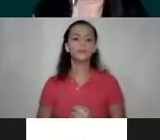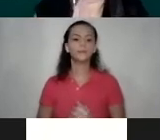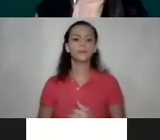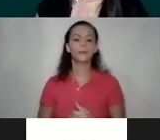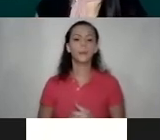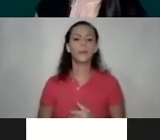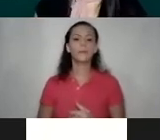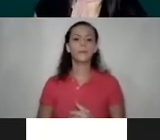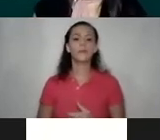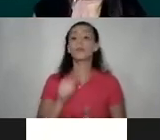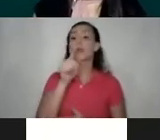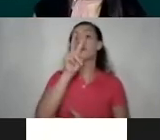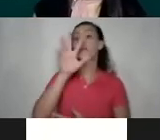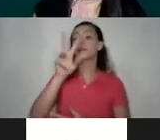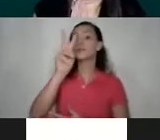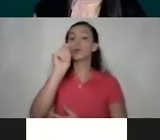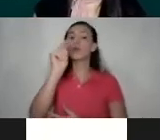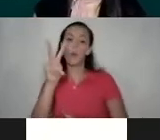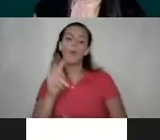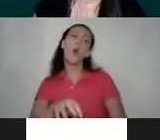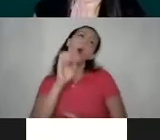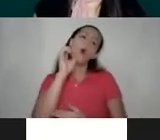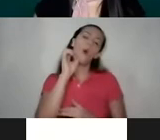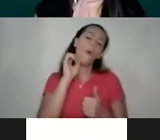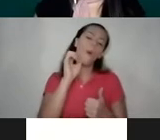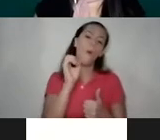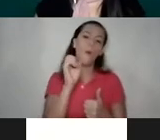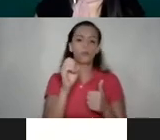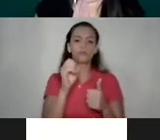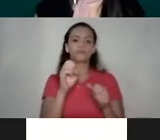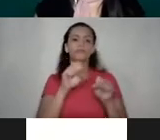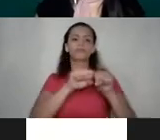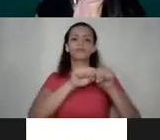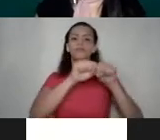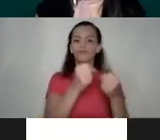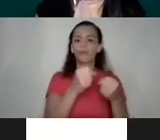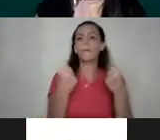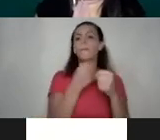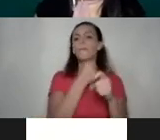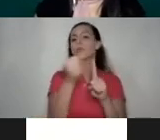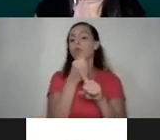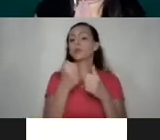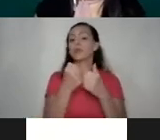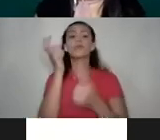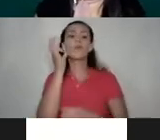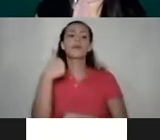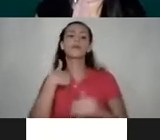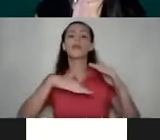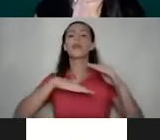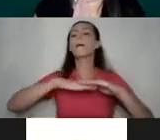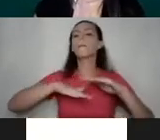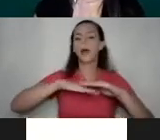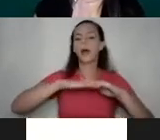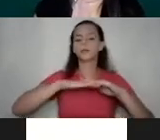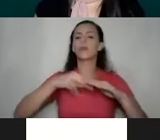El 25 de noviembre o la erradicación de la violencia contra las mujeres tiene como base que